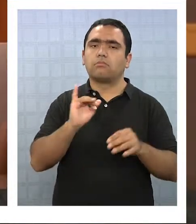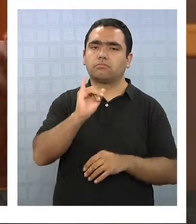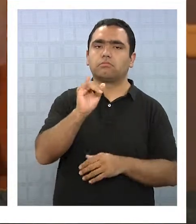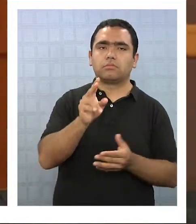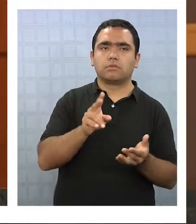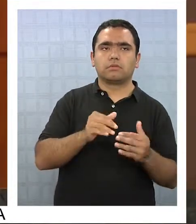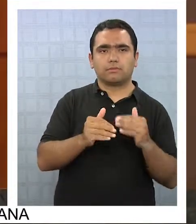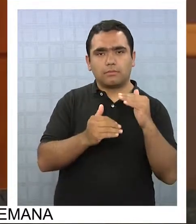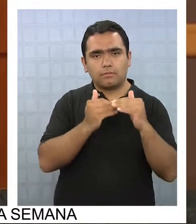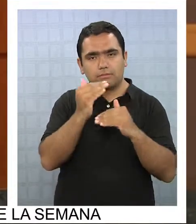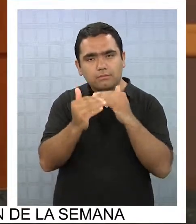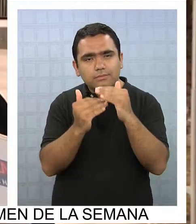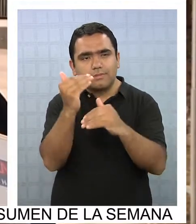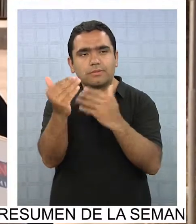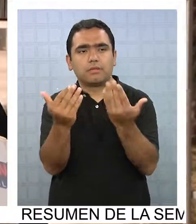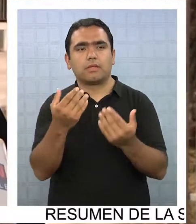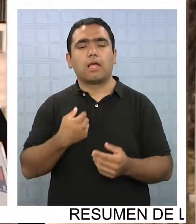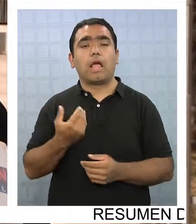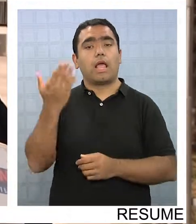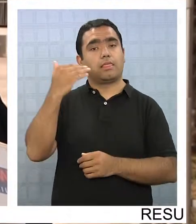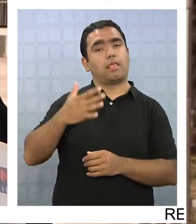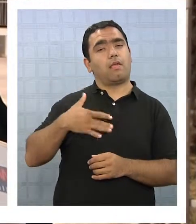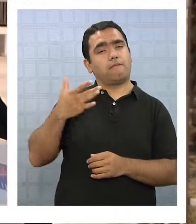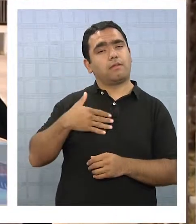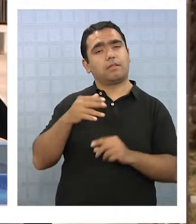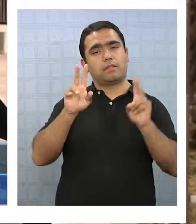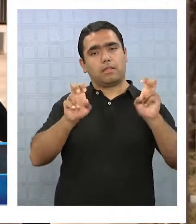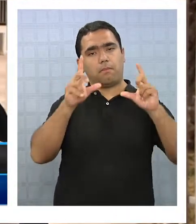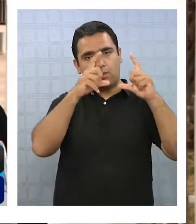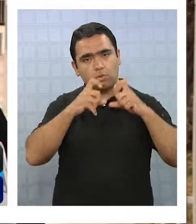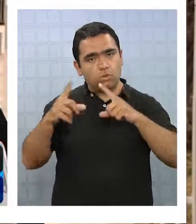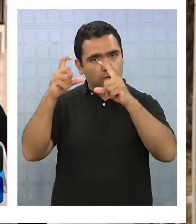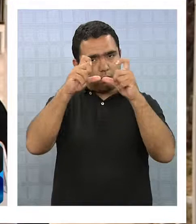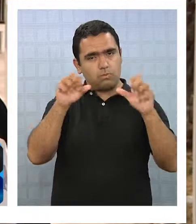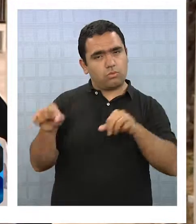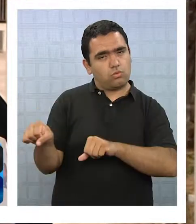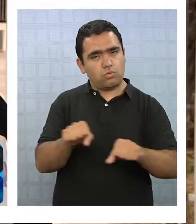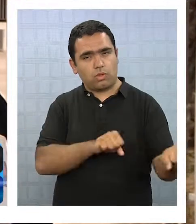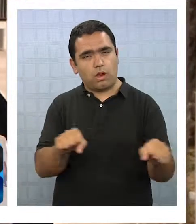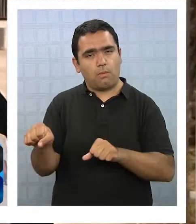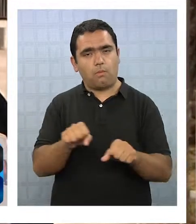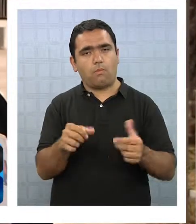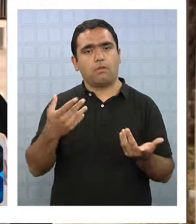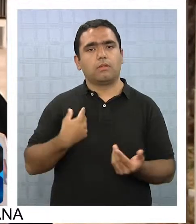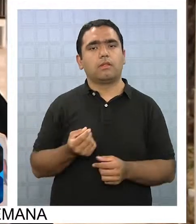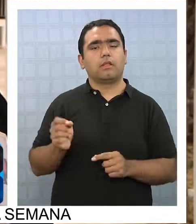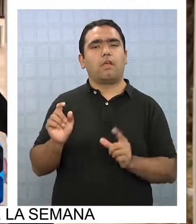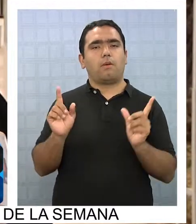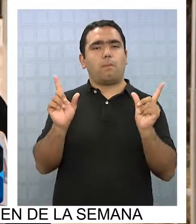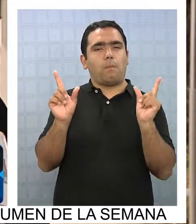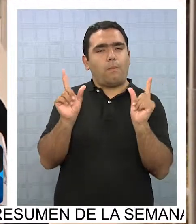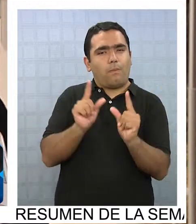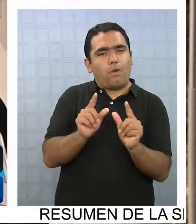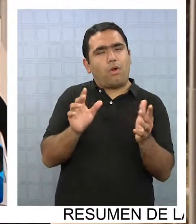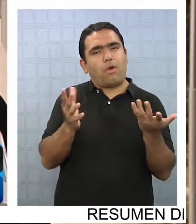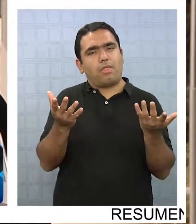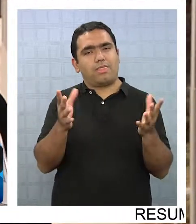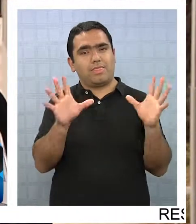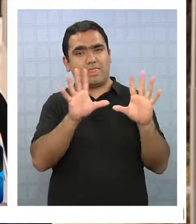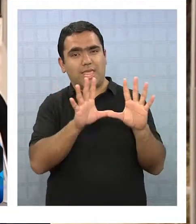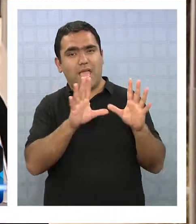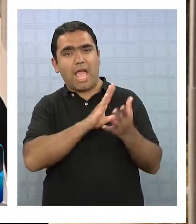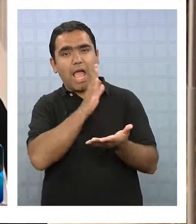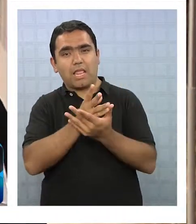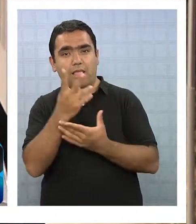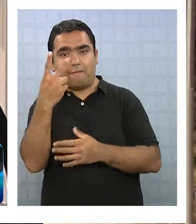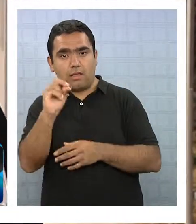que nos afectó muchísimo en torno al turismo el tema del terremoto. Estuvimos con una muy baja ocupación, 10 a 20 personas en un hotel,